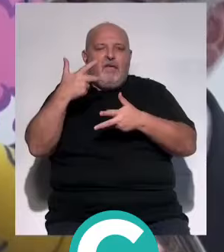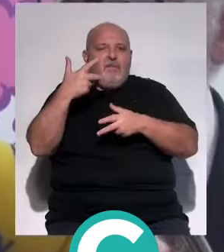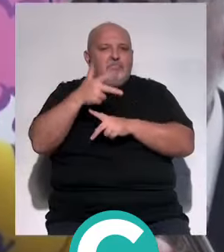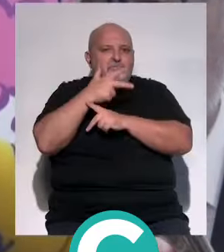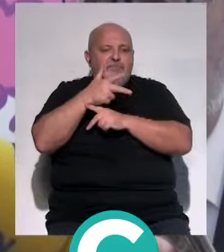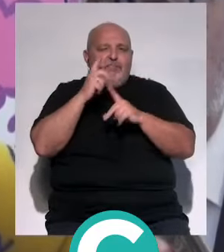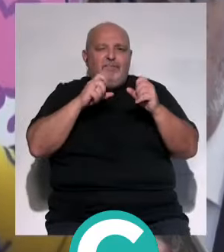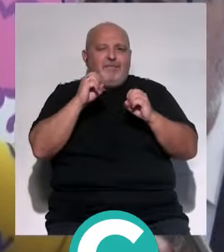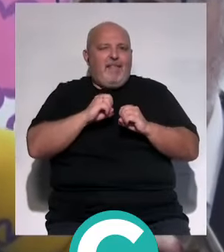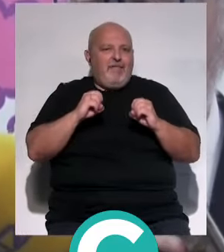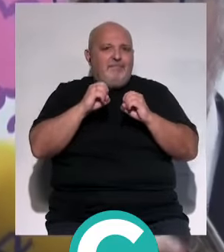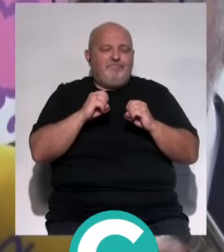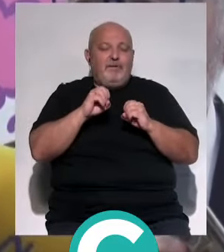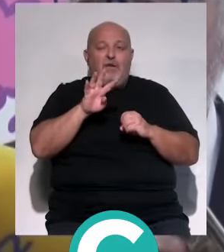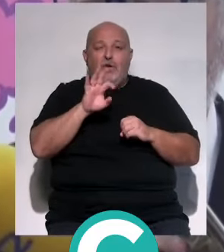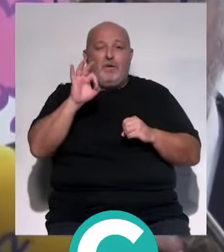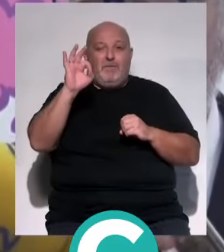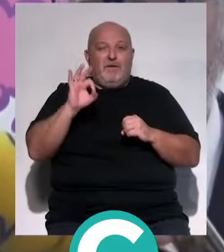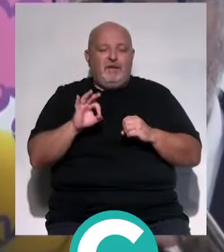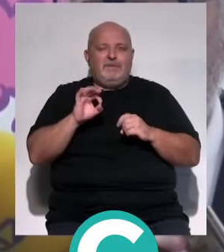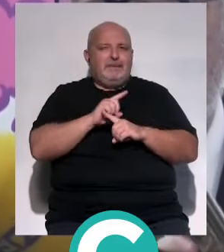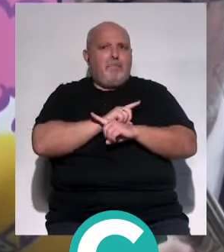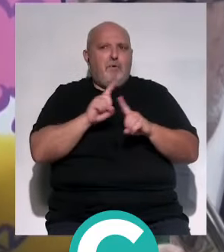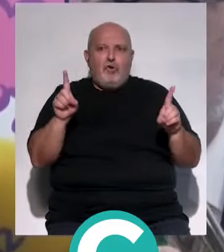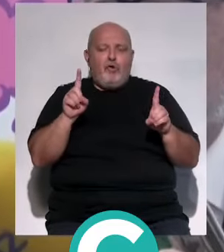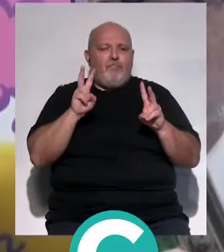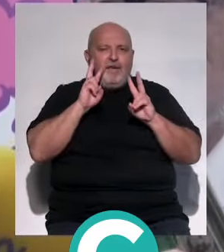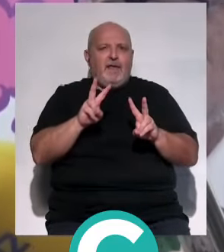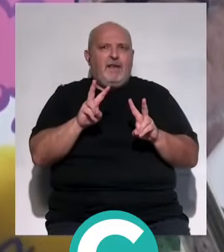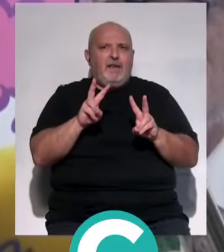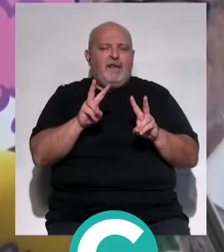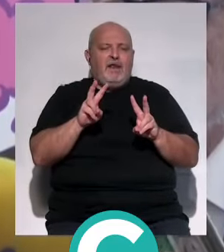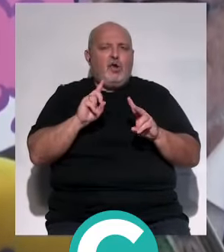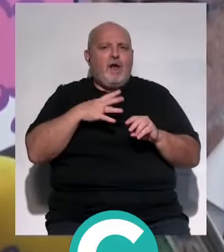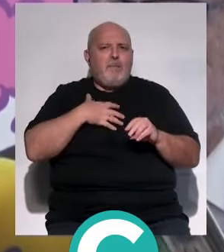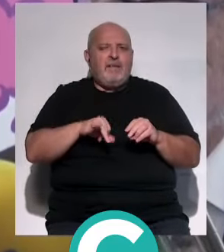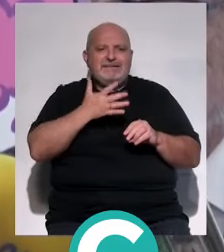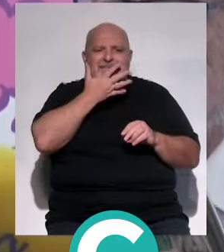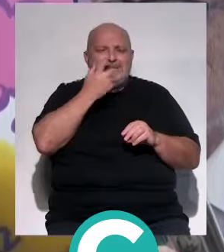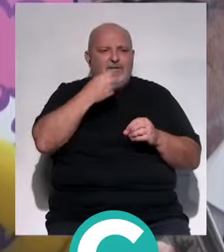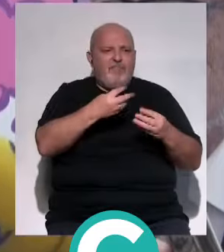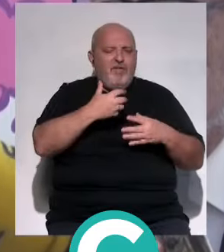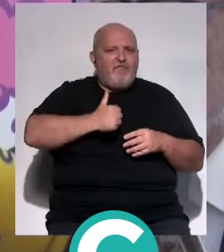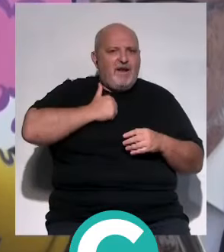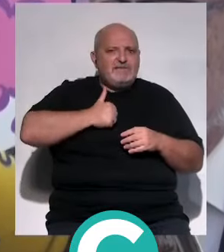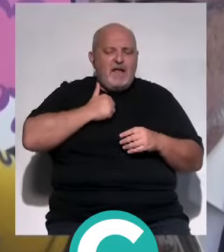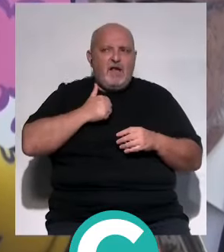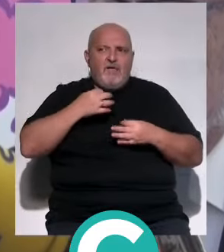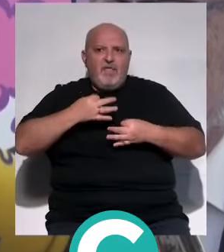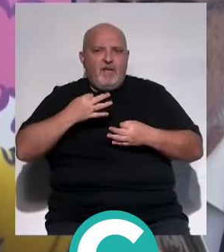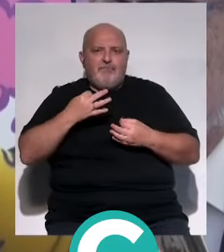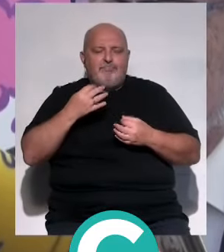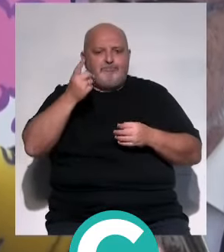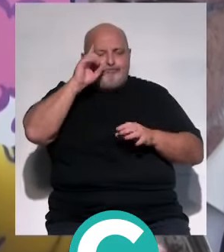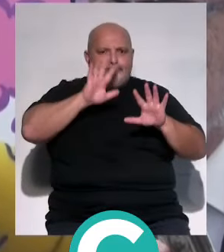digital. Sabemos que el 40% no es capaz de identificar información falsa cuando la recibe